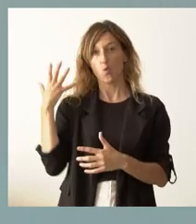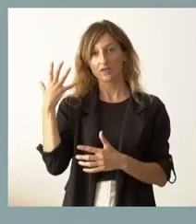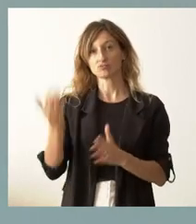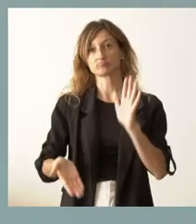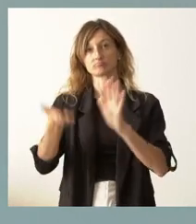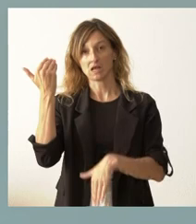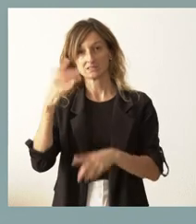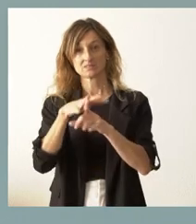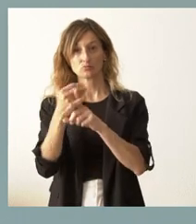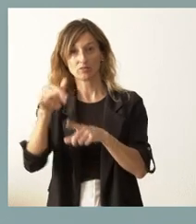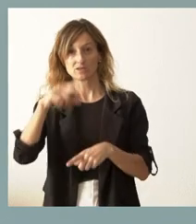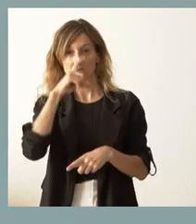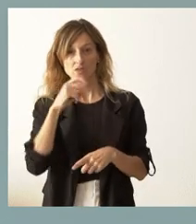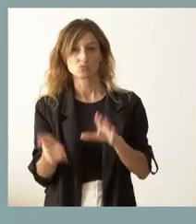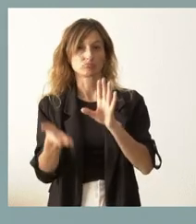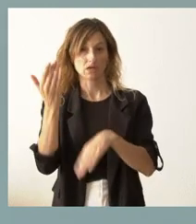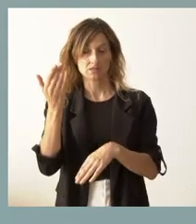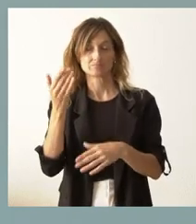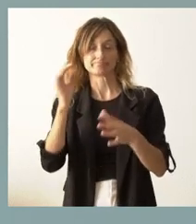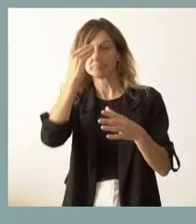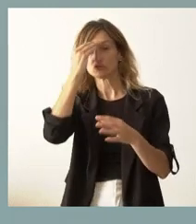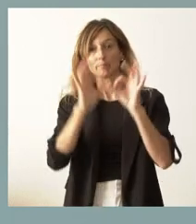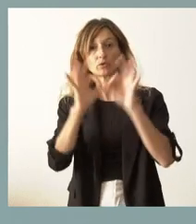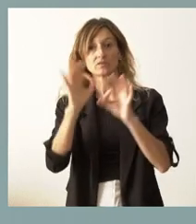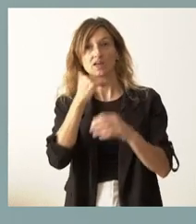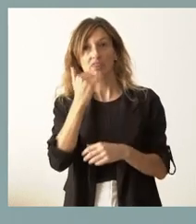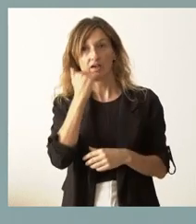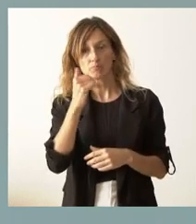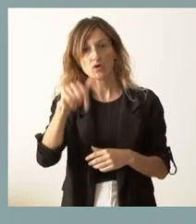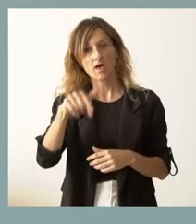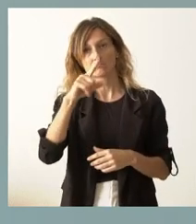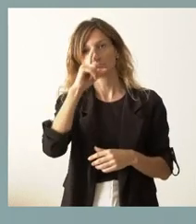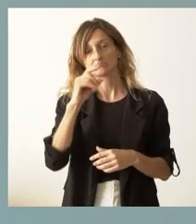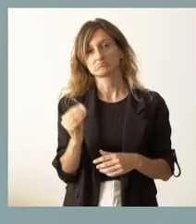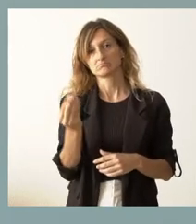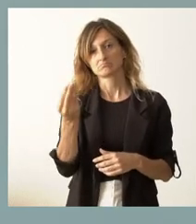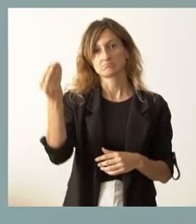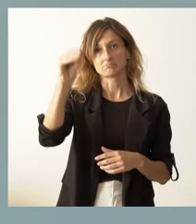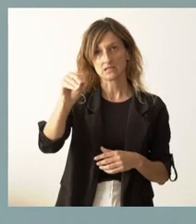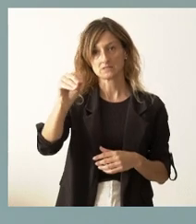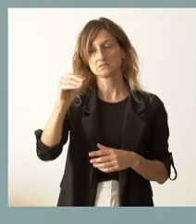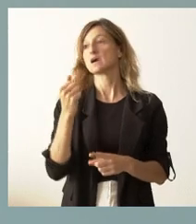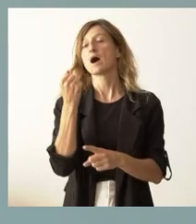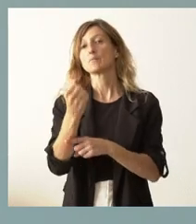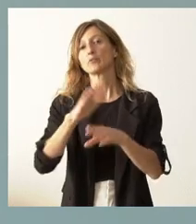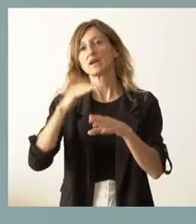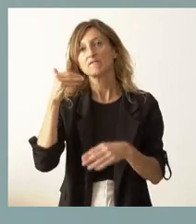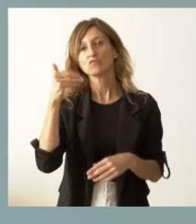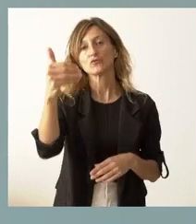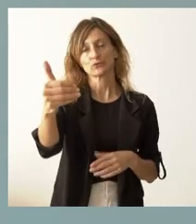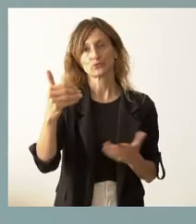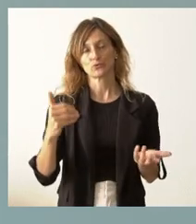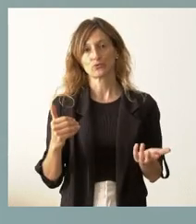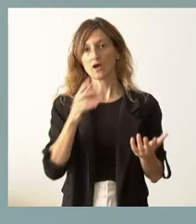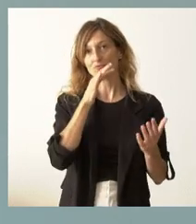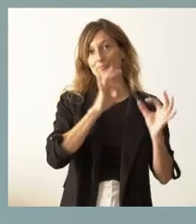pues con la situación de este ejercicio el porcentaje de Zamora permitirá un mayor apoyo en el futuro del porcentaje